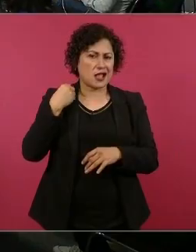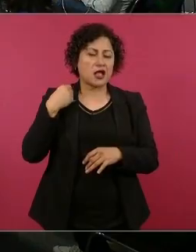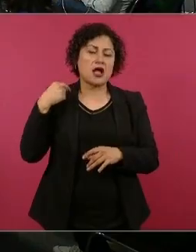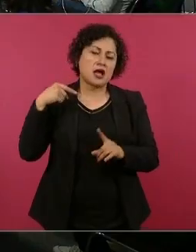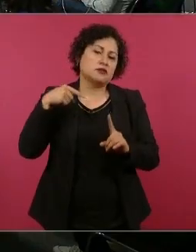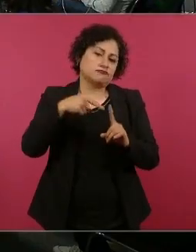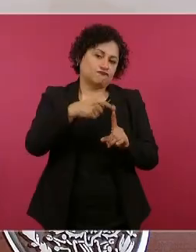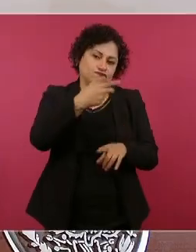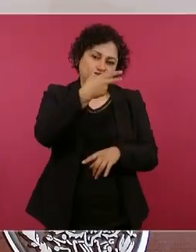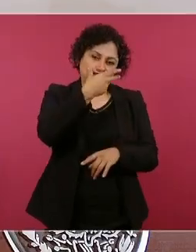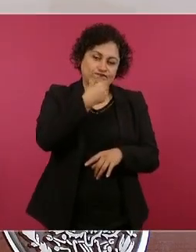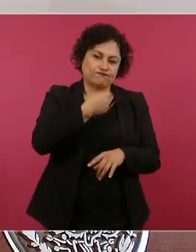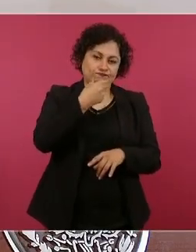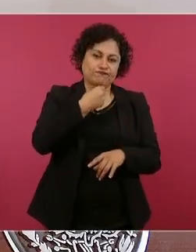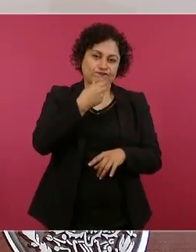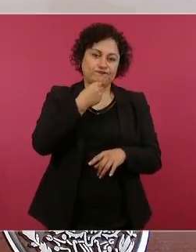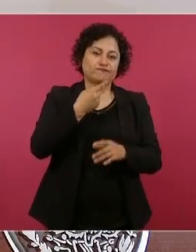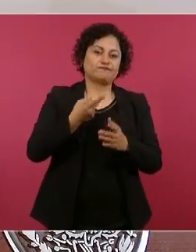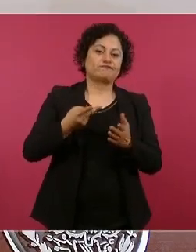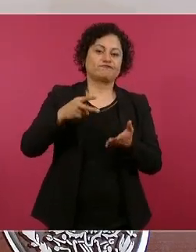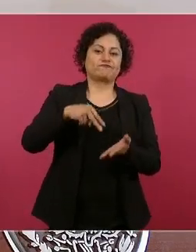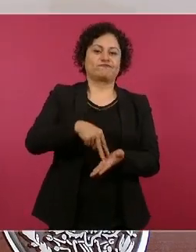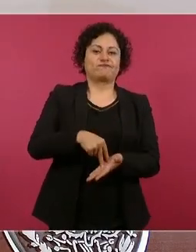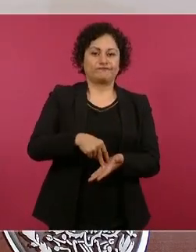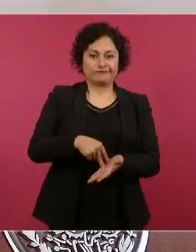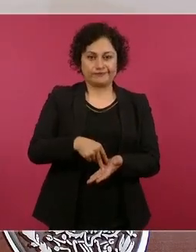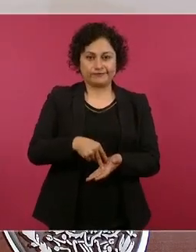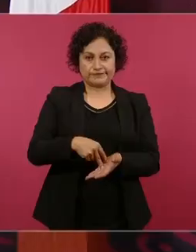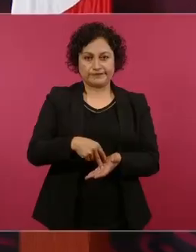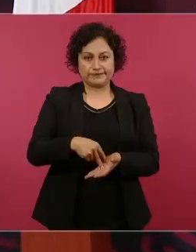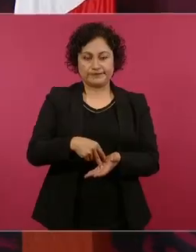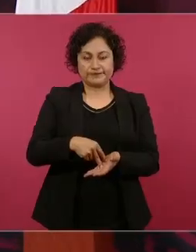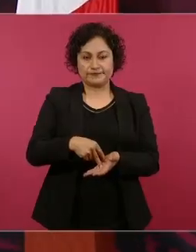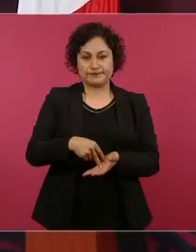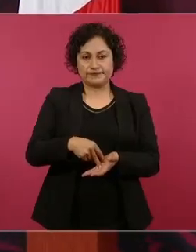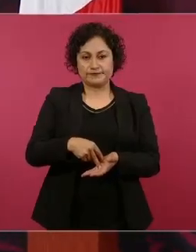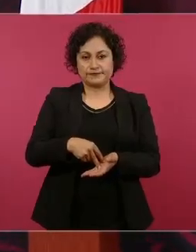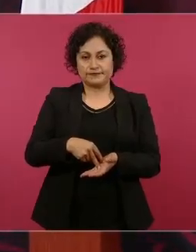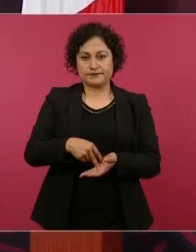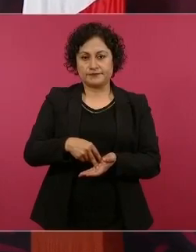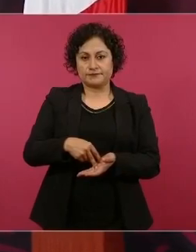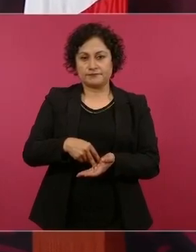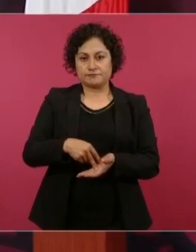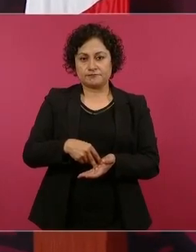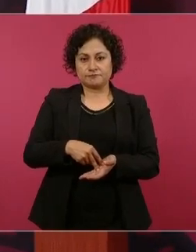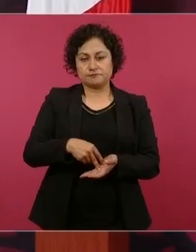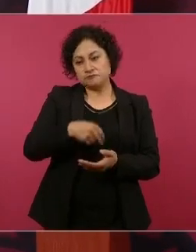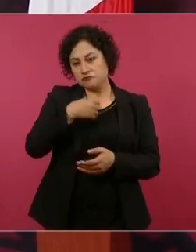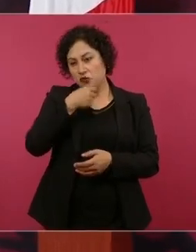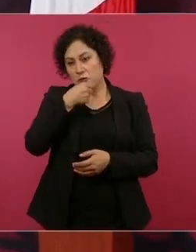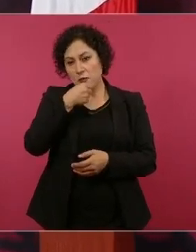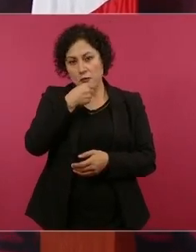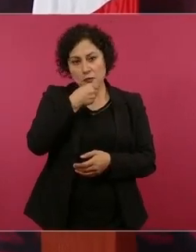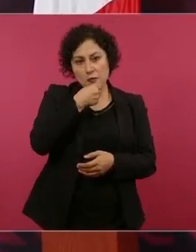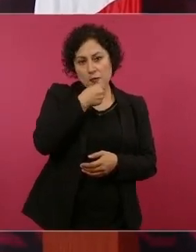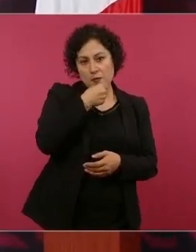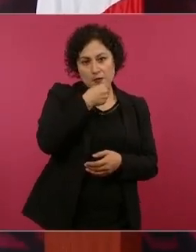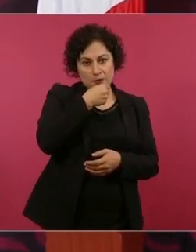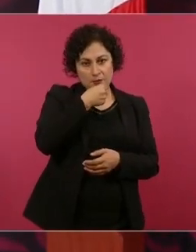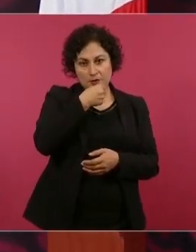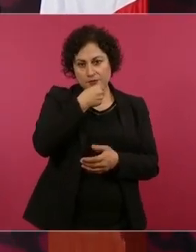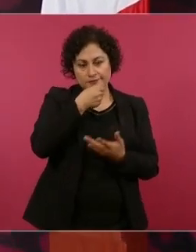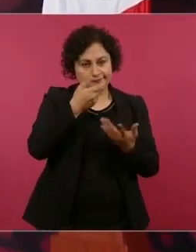tomar la palabra. Y como está